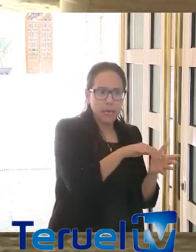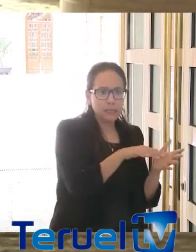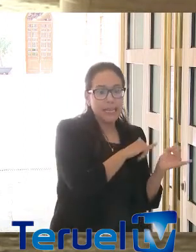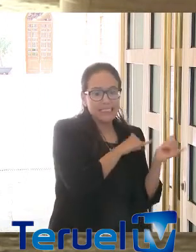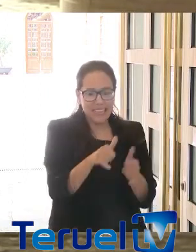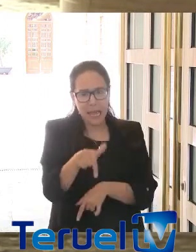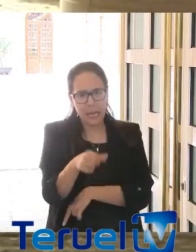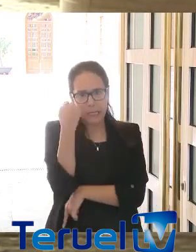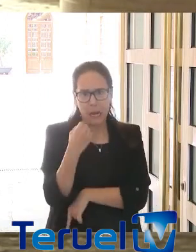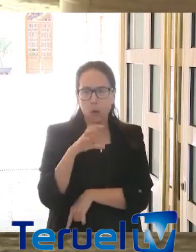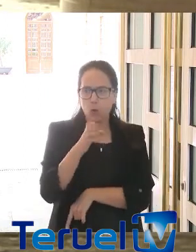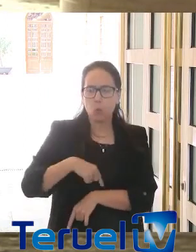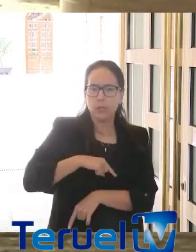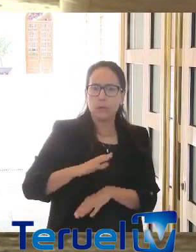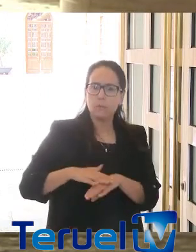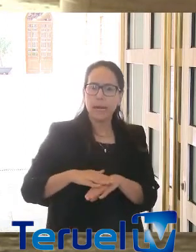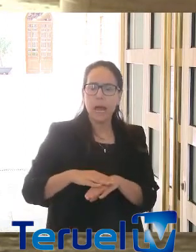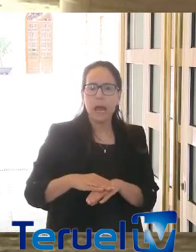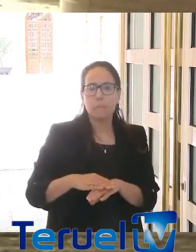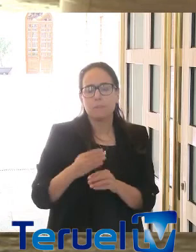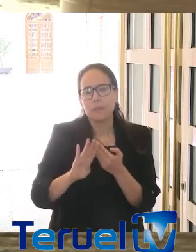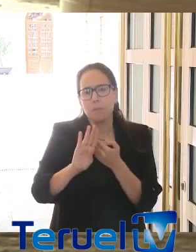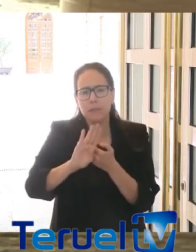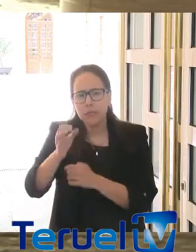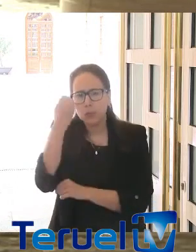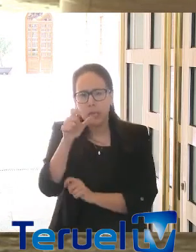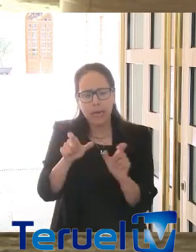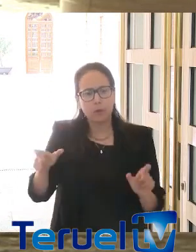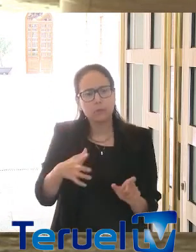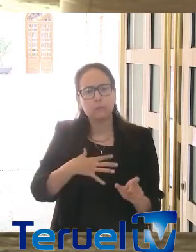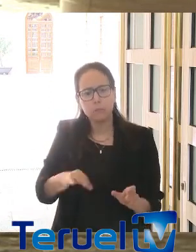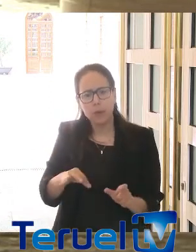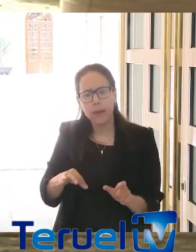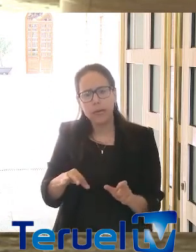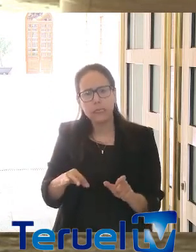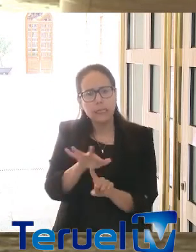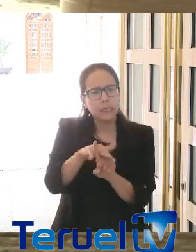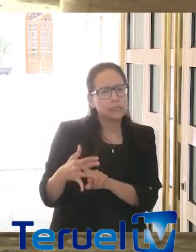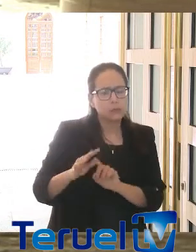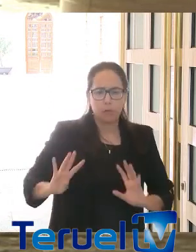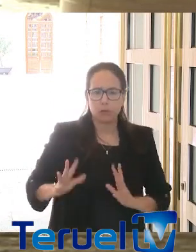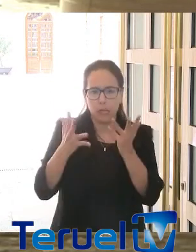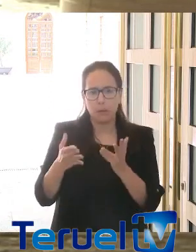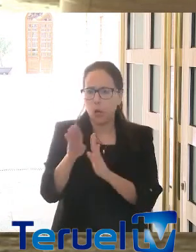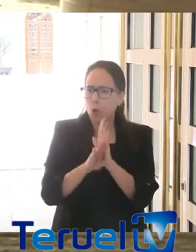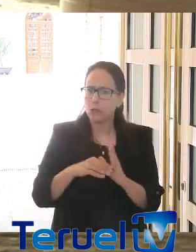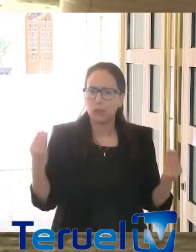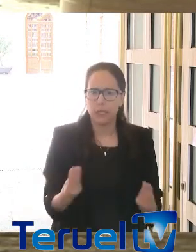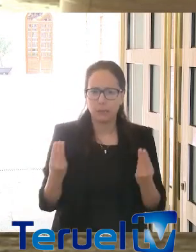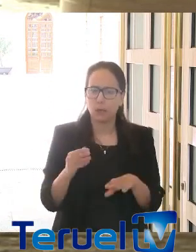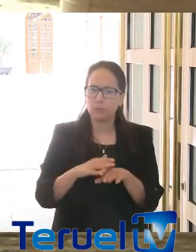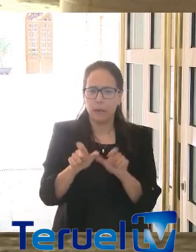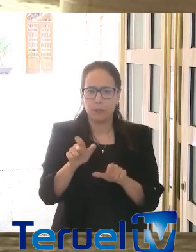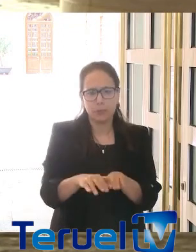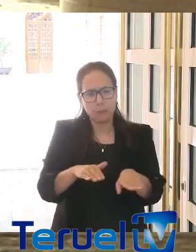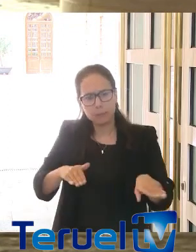nuestra, para que todos nuestros vecinos y vecinas y aragoneses puedan salir de esta situación en las mejores condiciones, que nadie se quede atrás y,